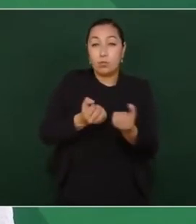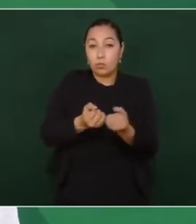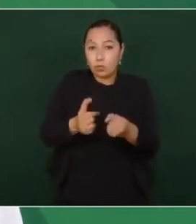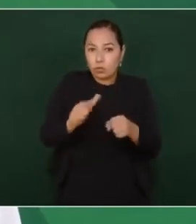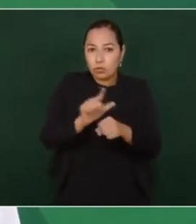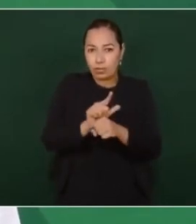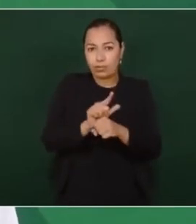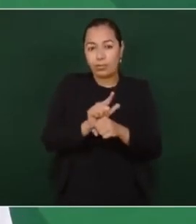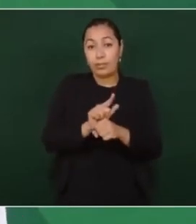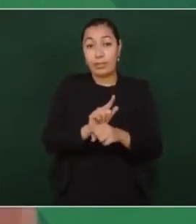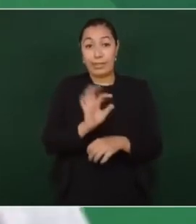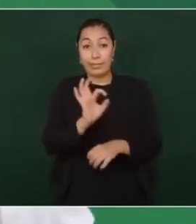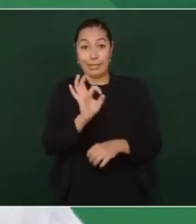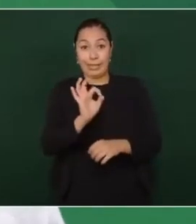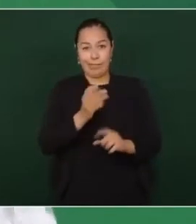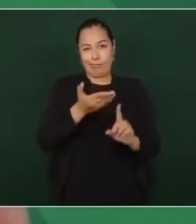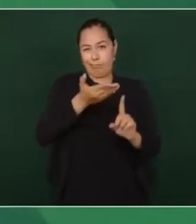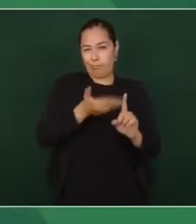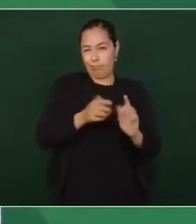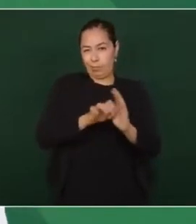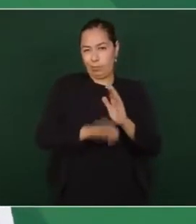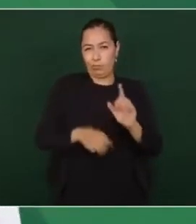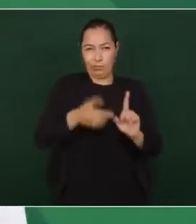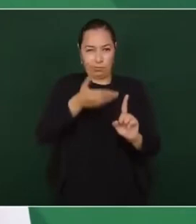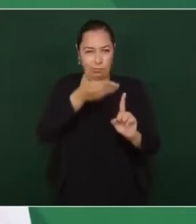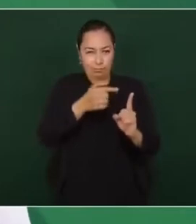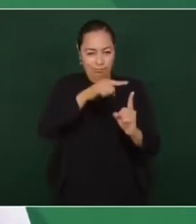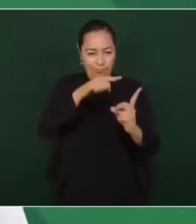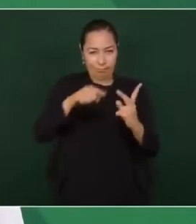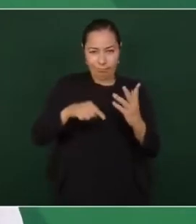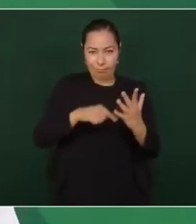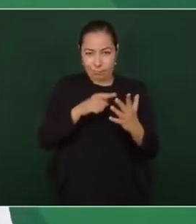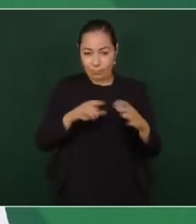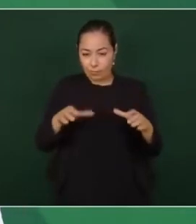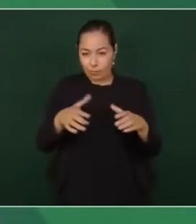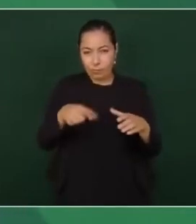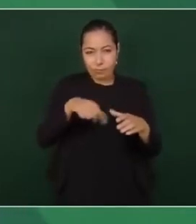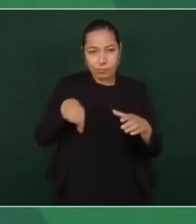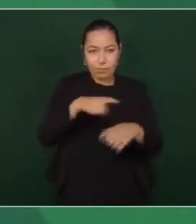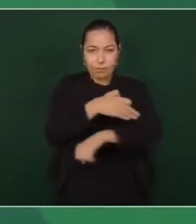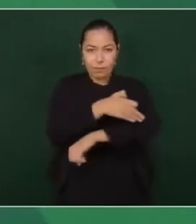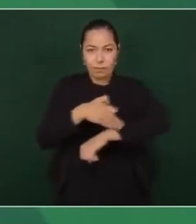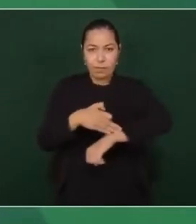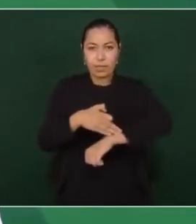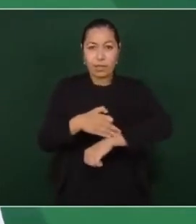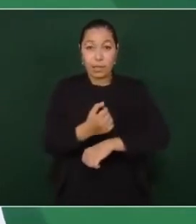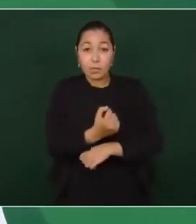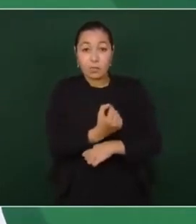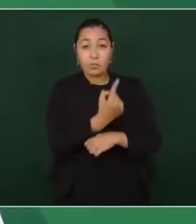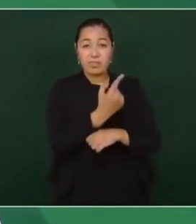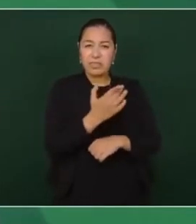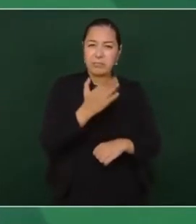Si le va mal a un miembro de la familia, acuden en su apoyo otros.